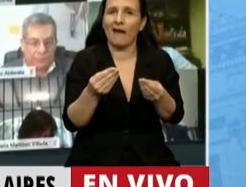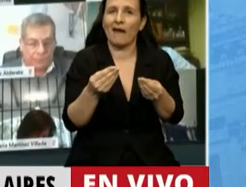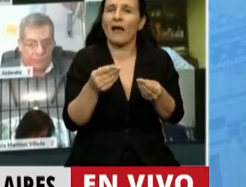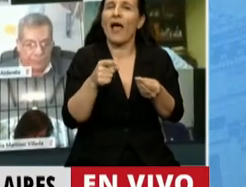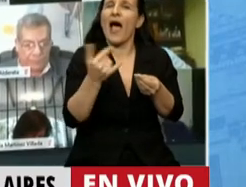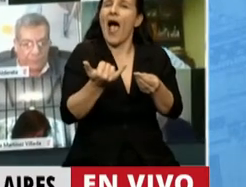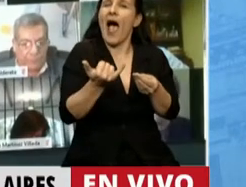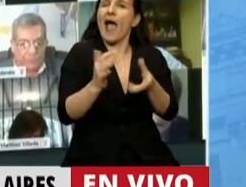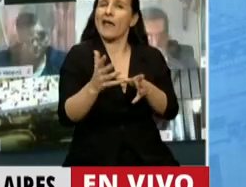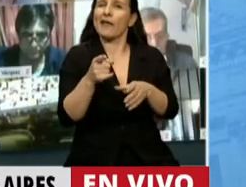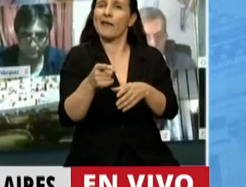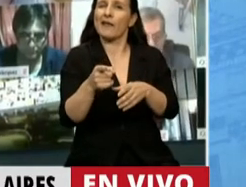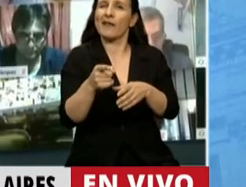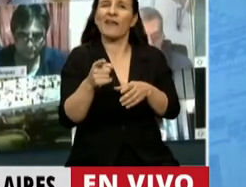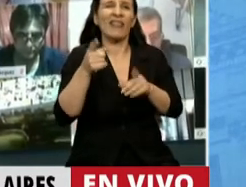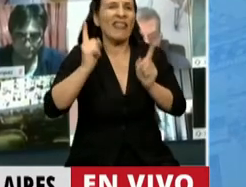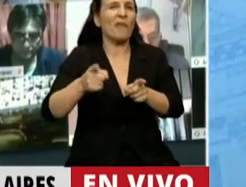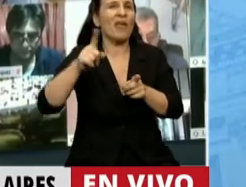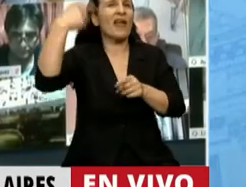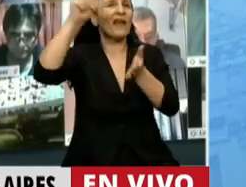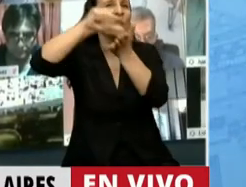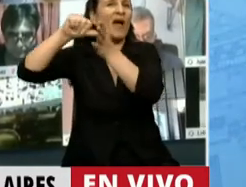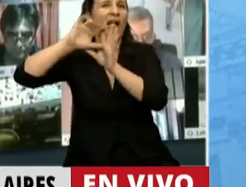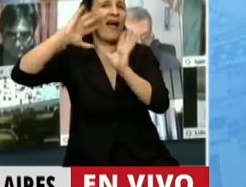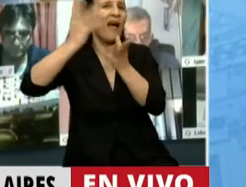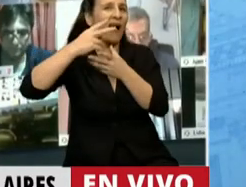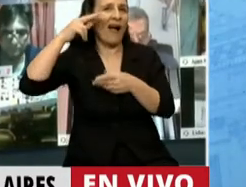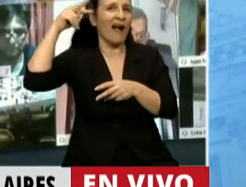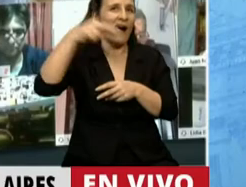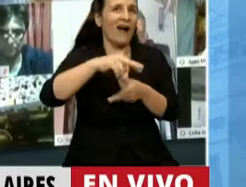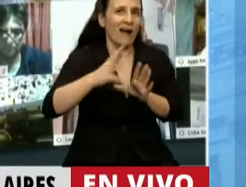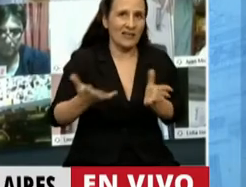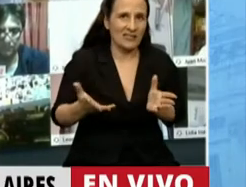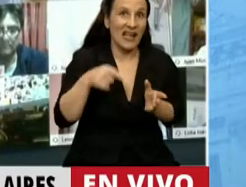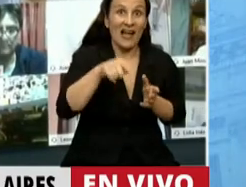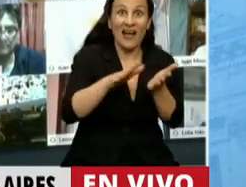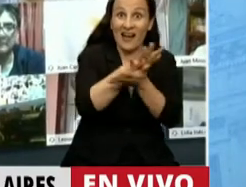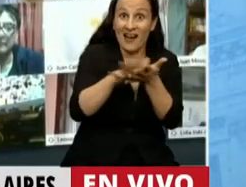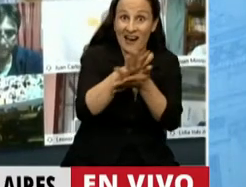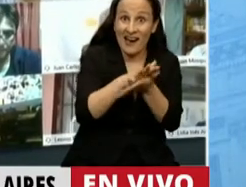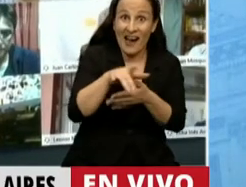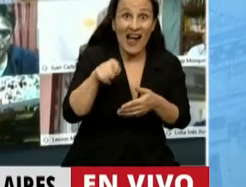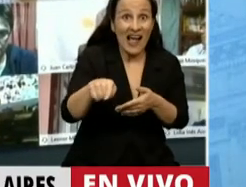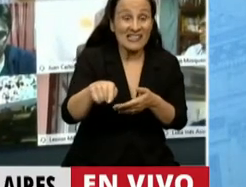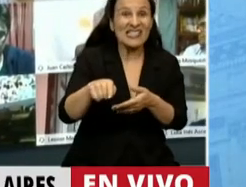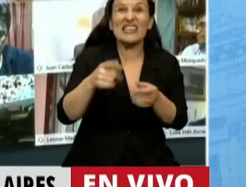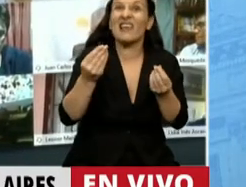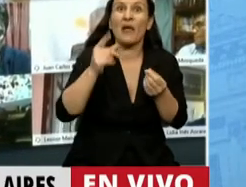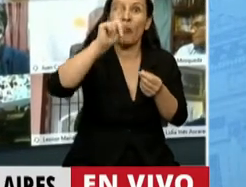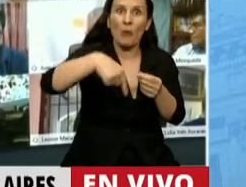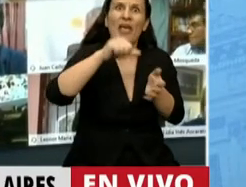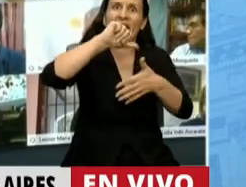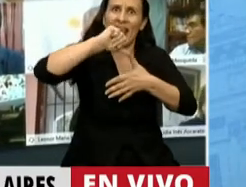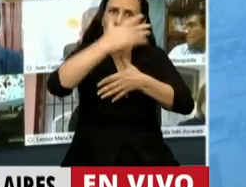Tiene además alcances internacionales, porque esta capitulación va a afectar a los países